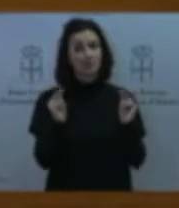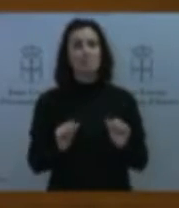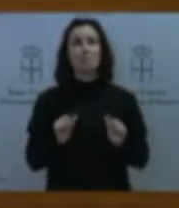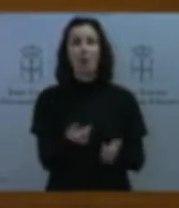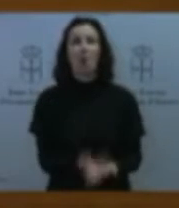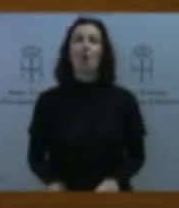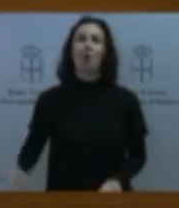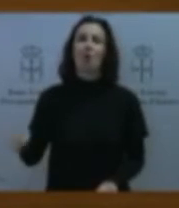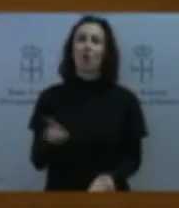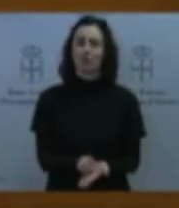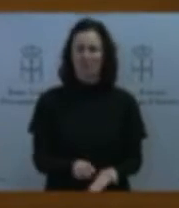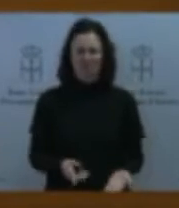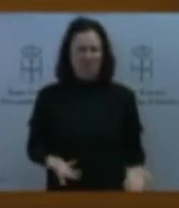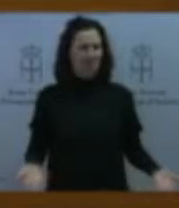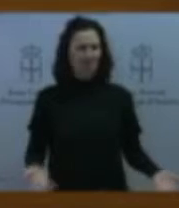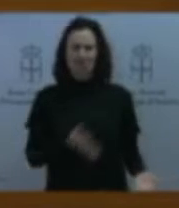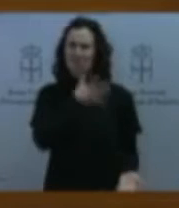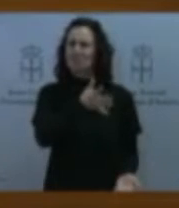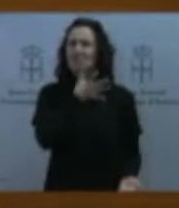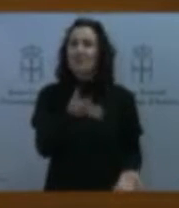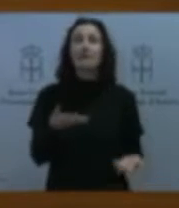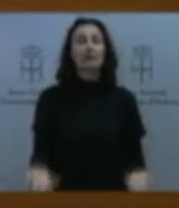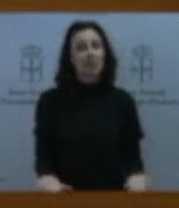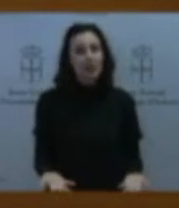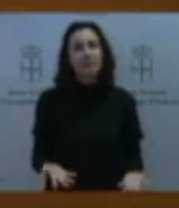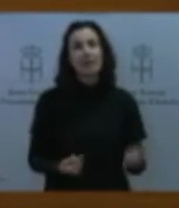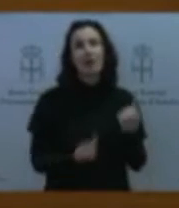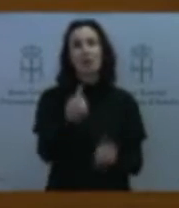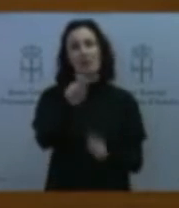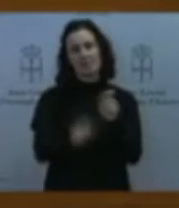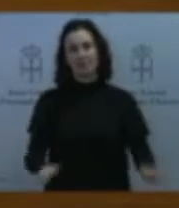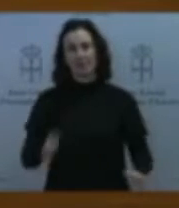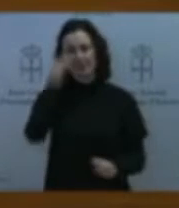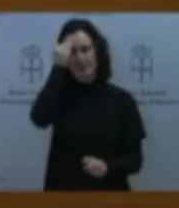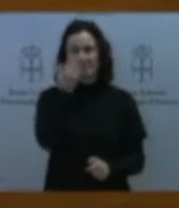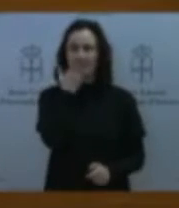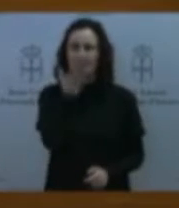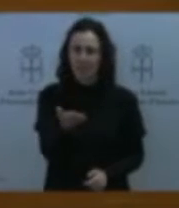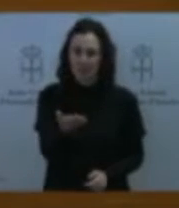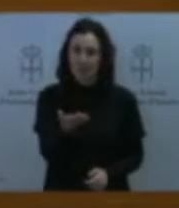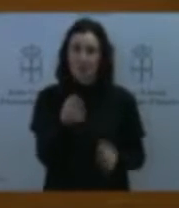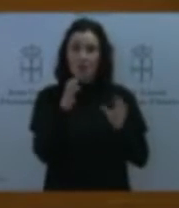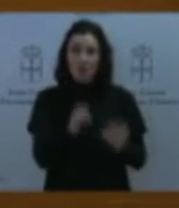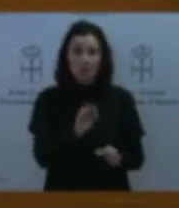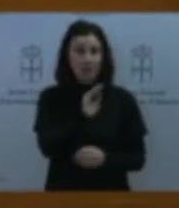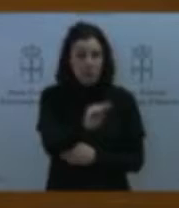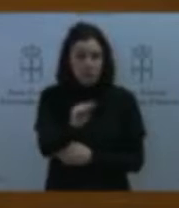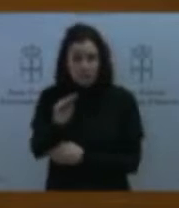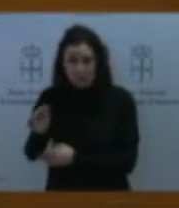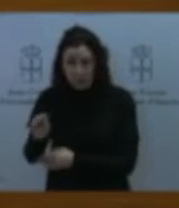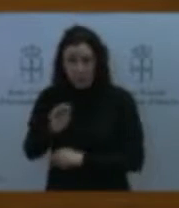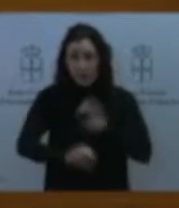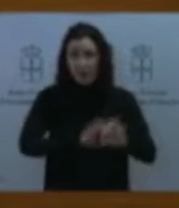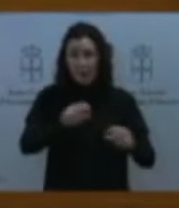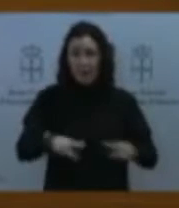¿Alguien piensa de verdad que plantearle eso a unas organizaciones sociales con una cultura de participación que tenemos